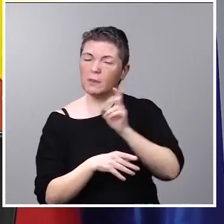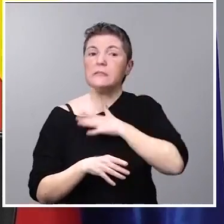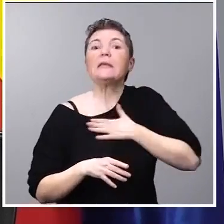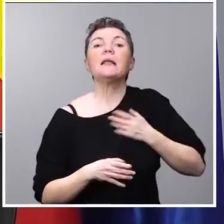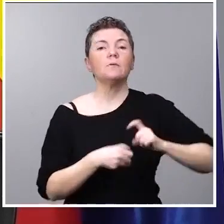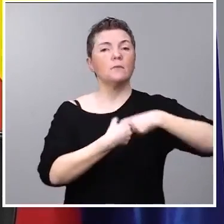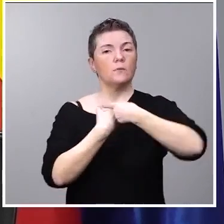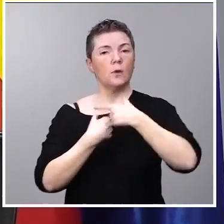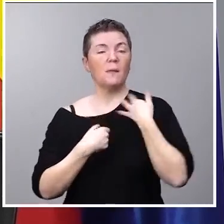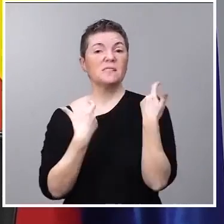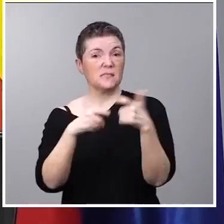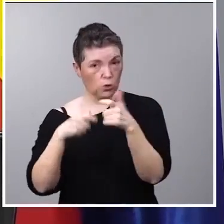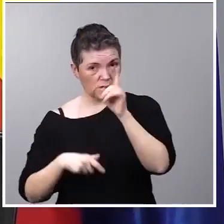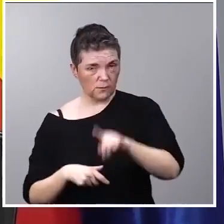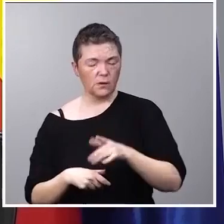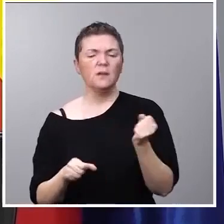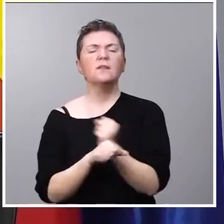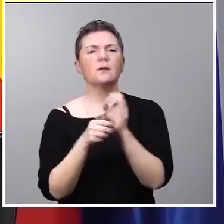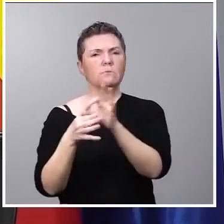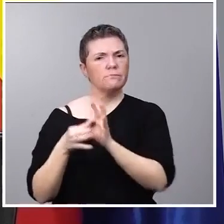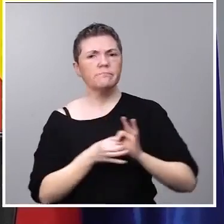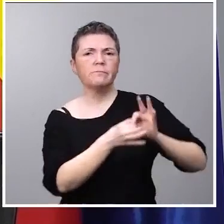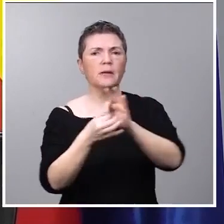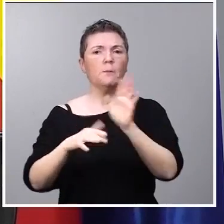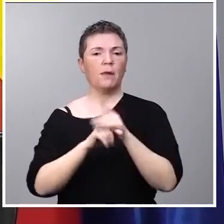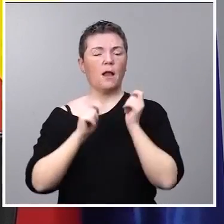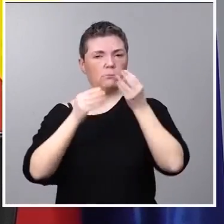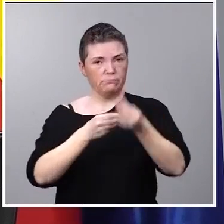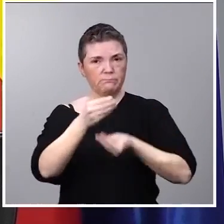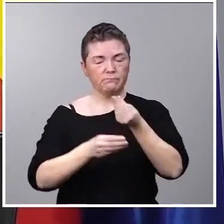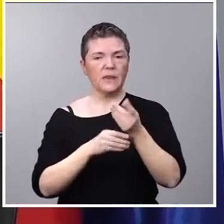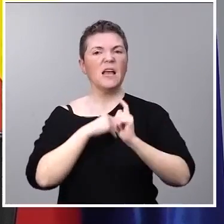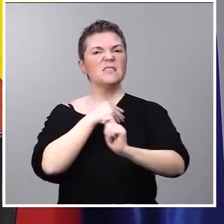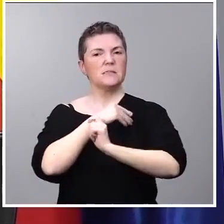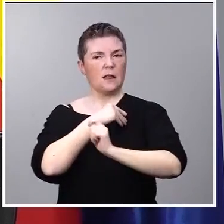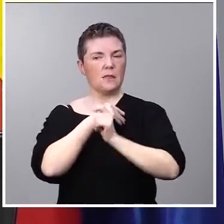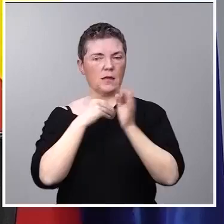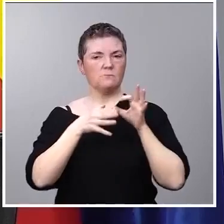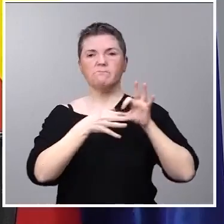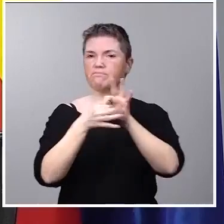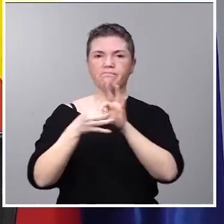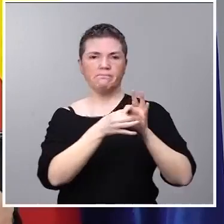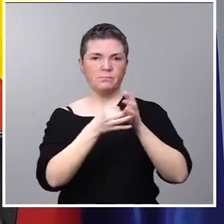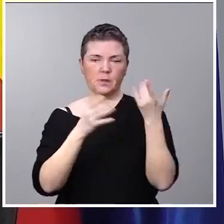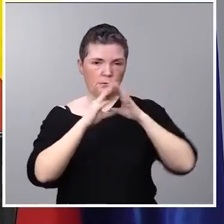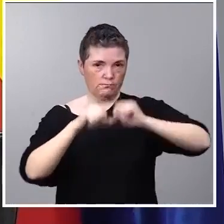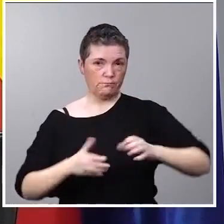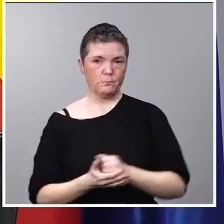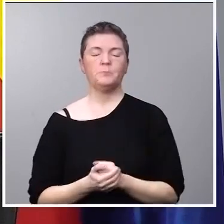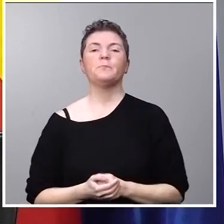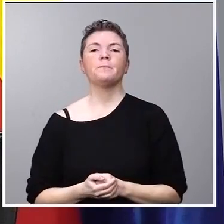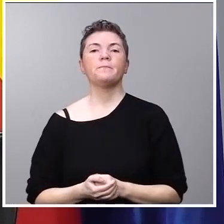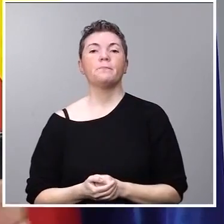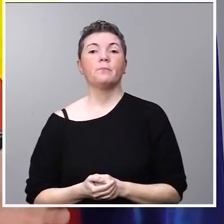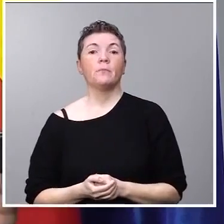sectores trabajen juntos para establecer estrategias coordinadas y acordadas. Se habla de